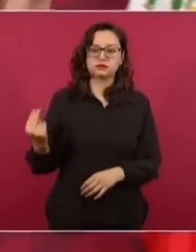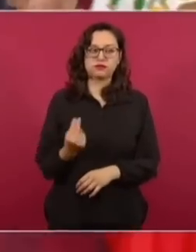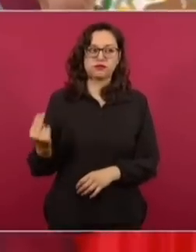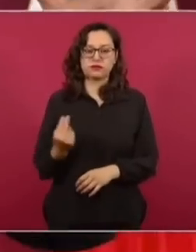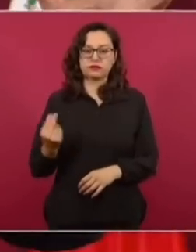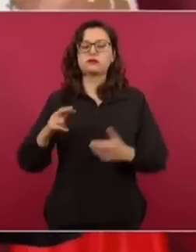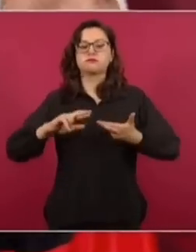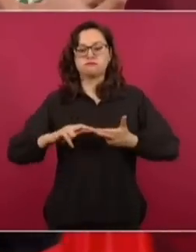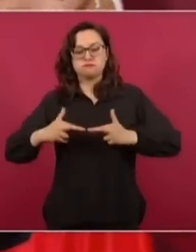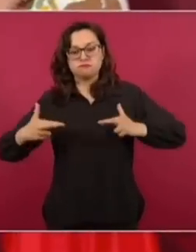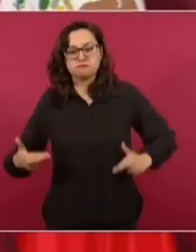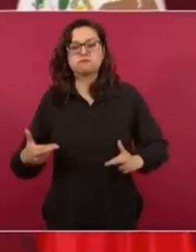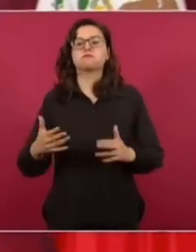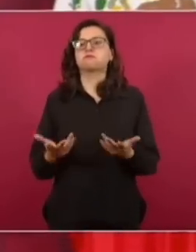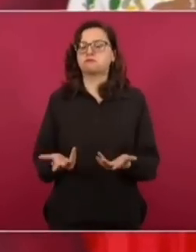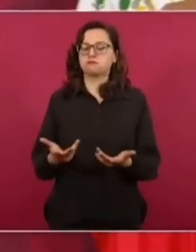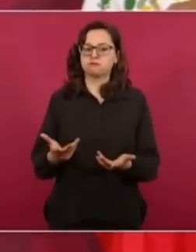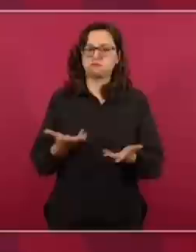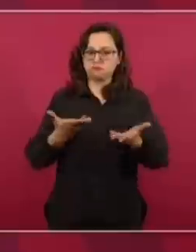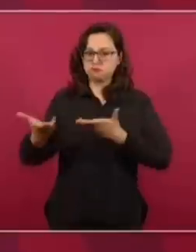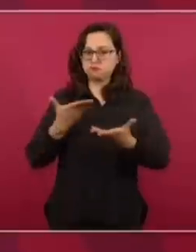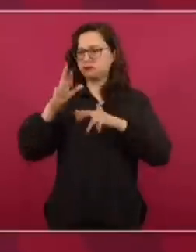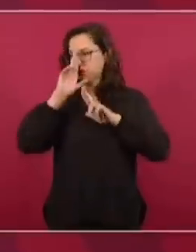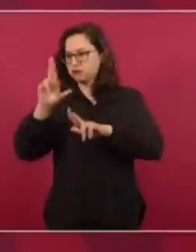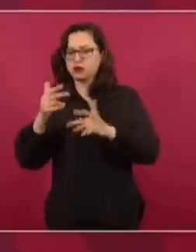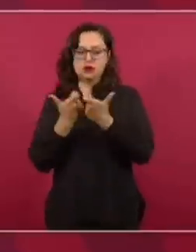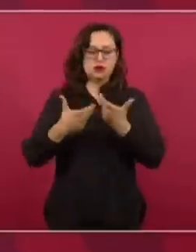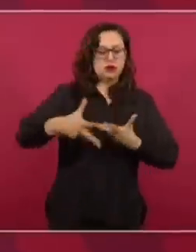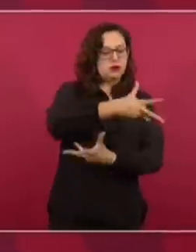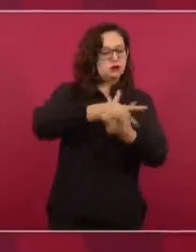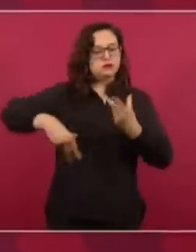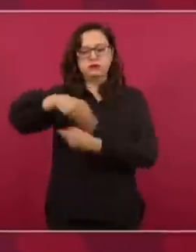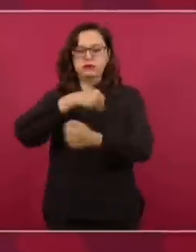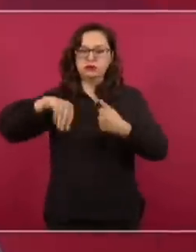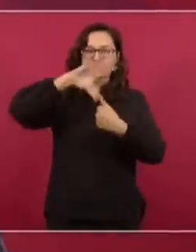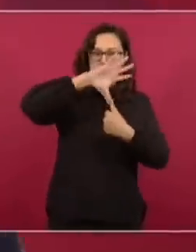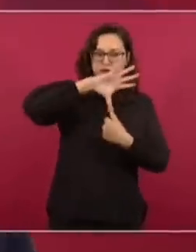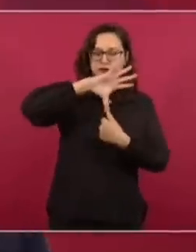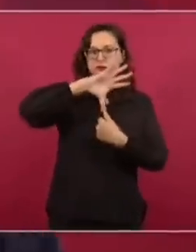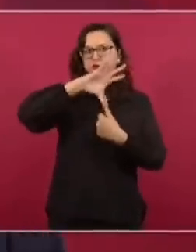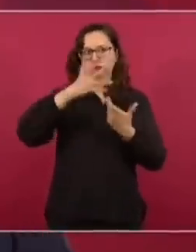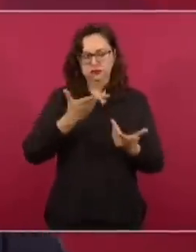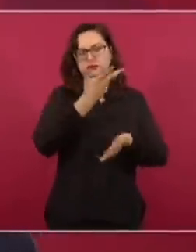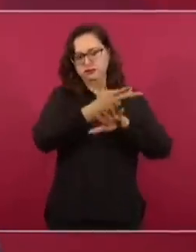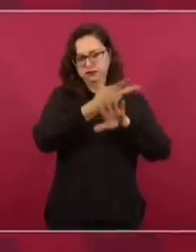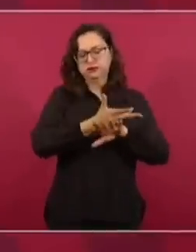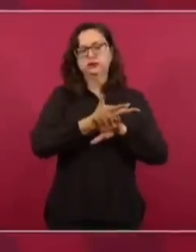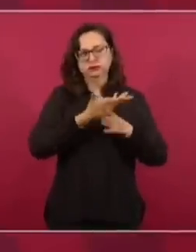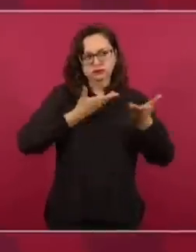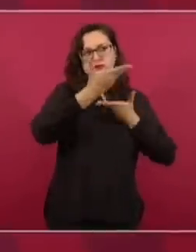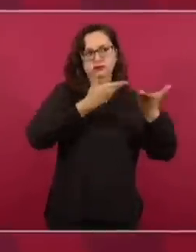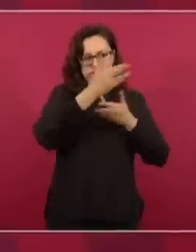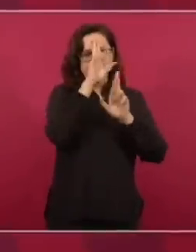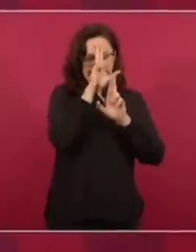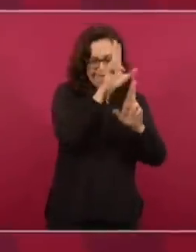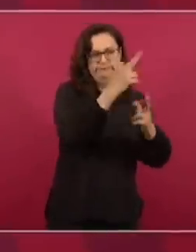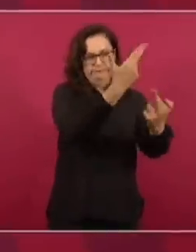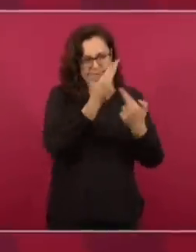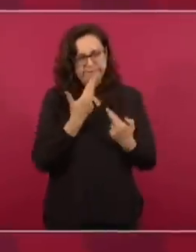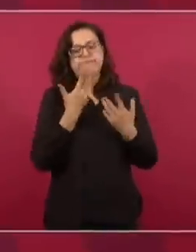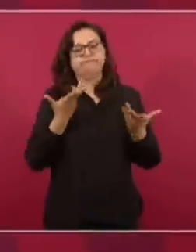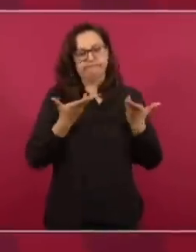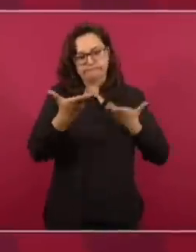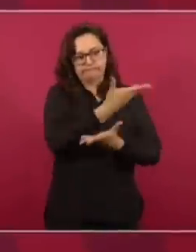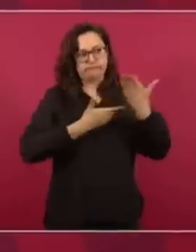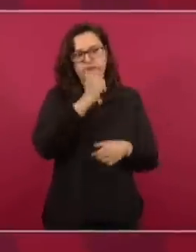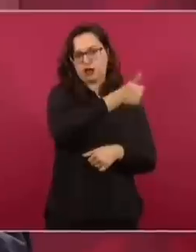Mantener nuestras relaciones respetuosas de integración económica con América del Norte, en especial con Estados Unidos, integración económica con